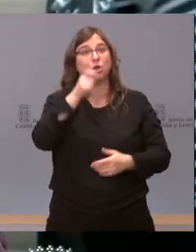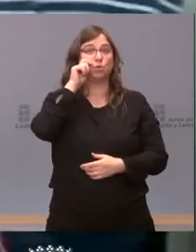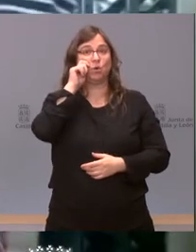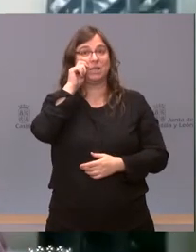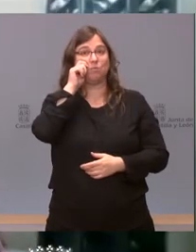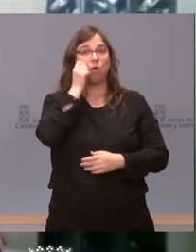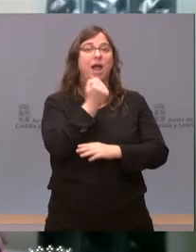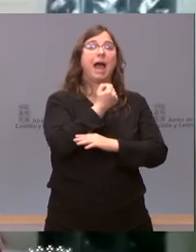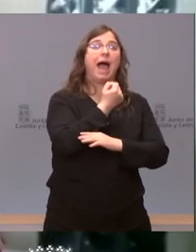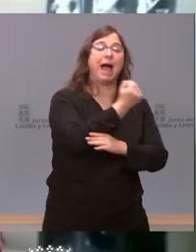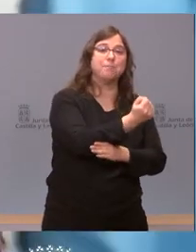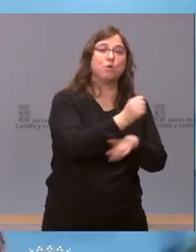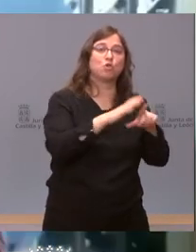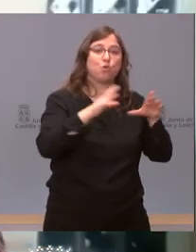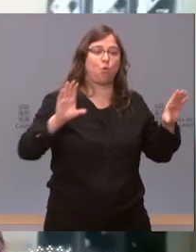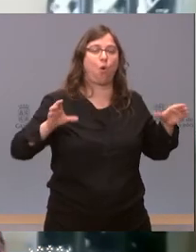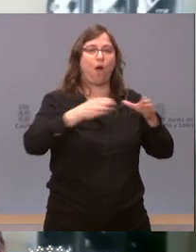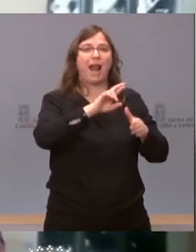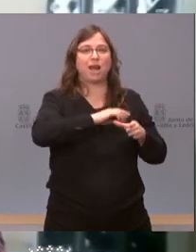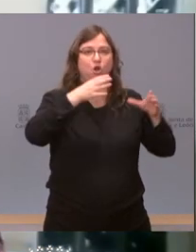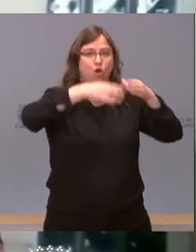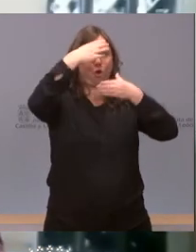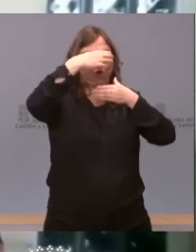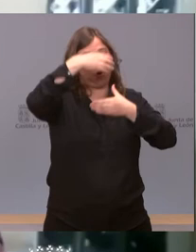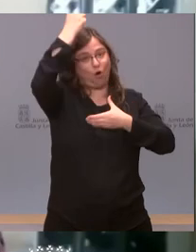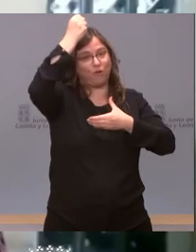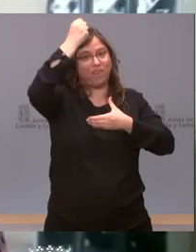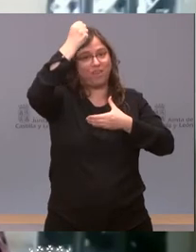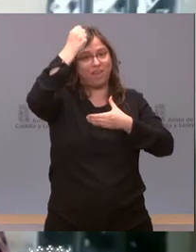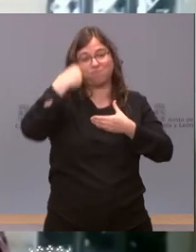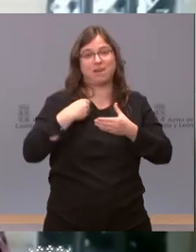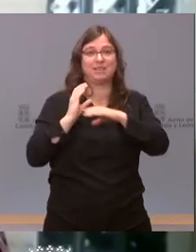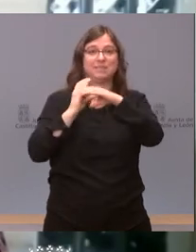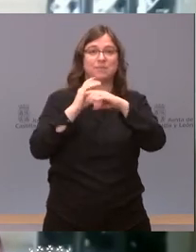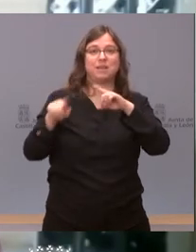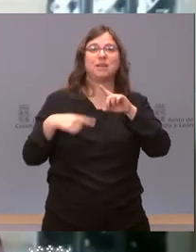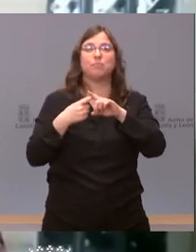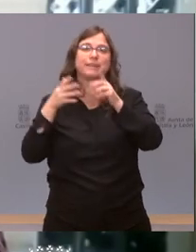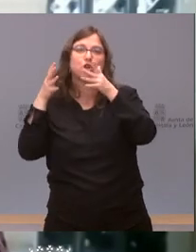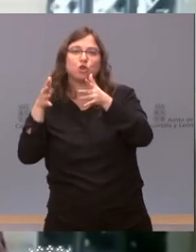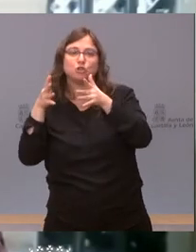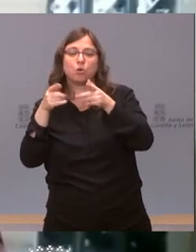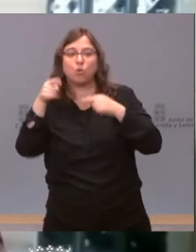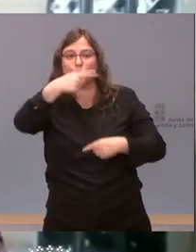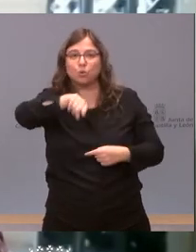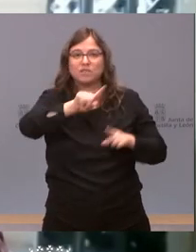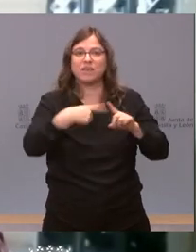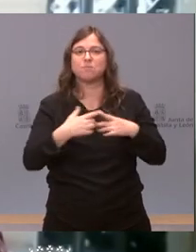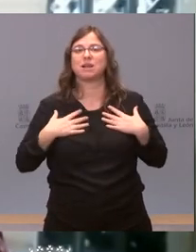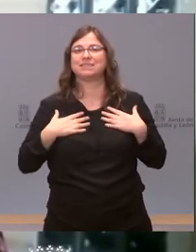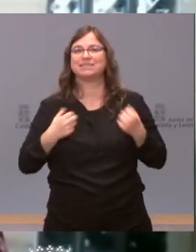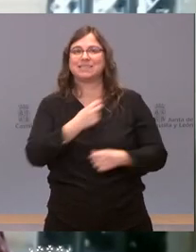organizar actos paralelos a la Semana Santa y la recomendación de ustedes y de Sanidad